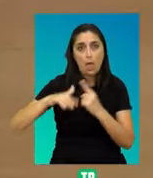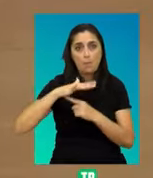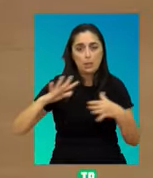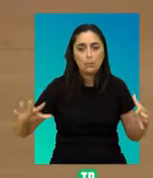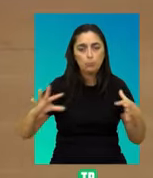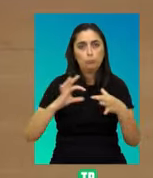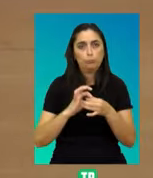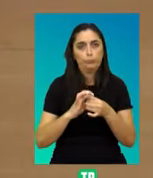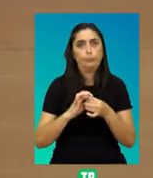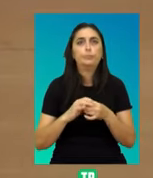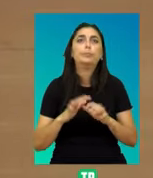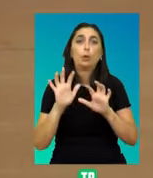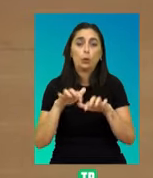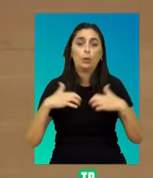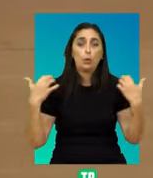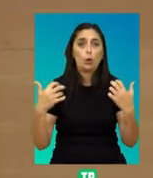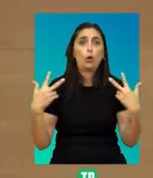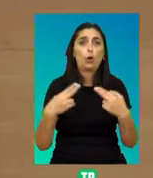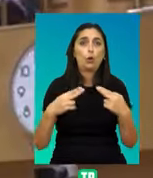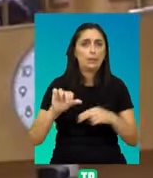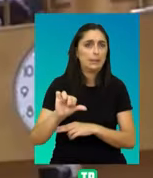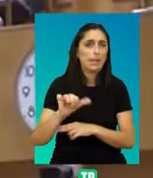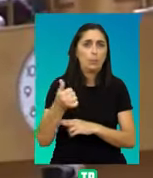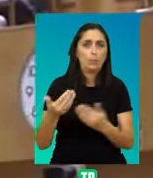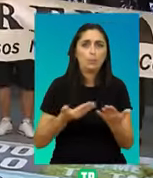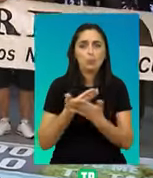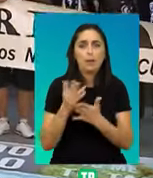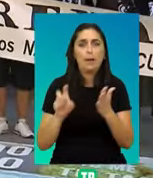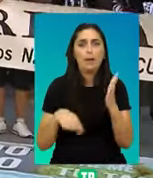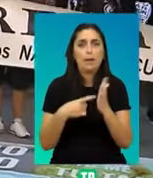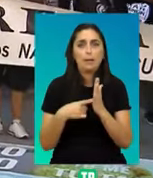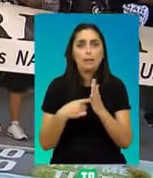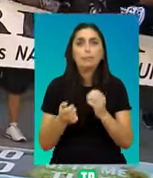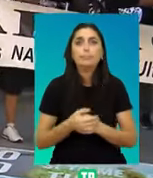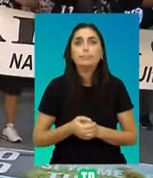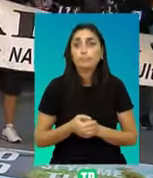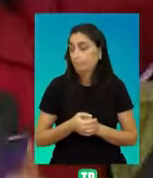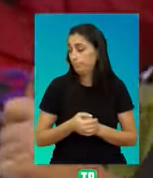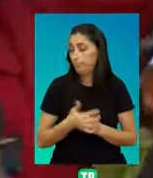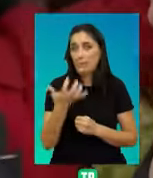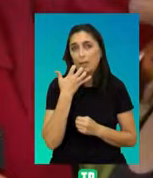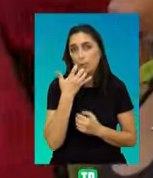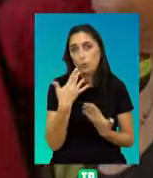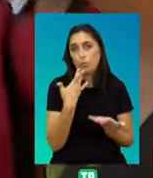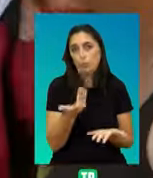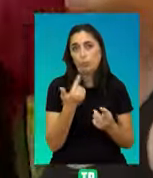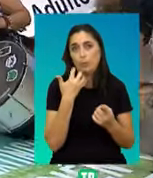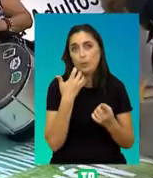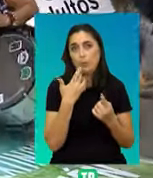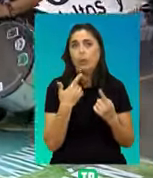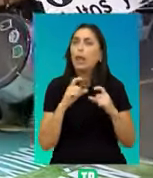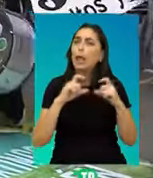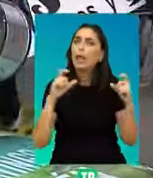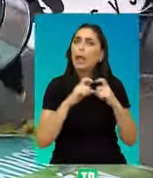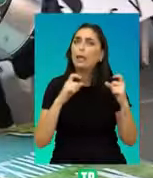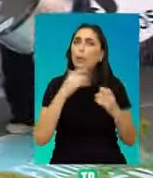Queda definitivamente aprobada por las Cortes Generales la proposición de ley. Tenemos numerosos ejemplos, como el reconocimiento de entidad